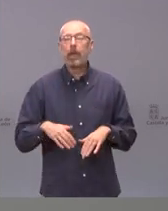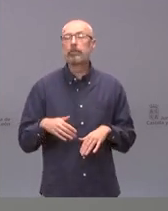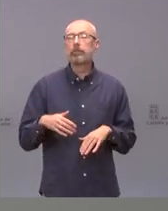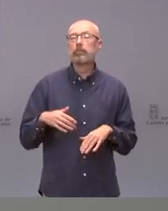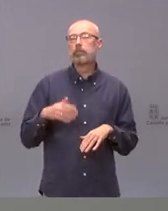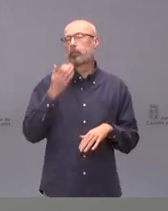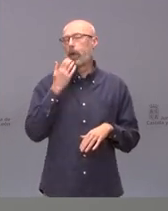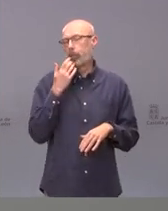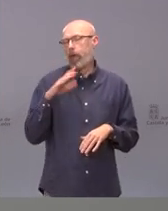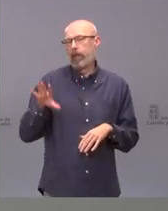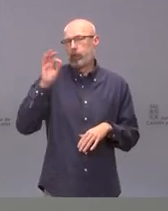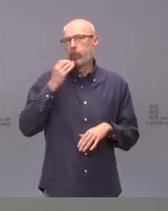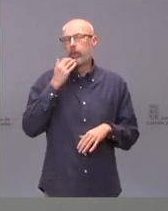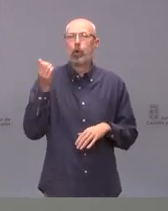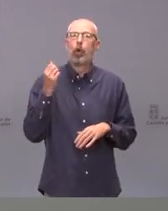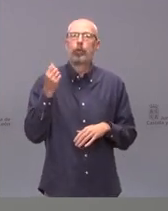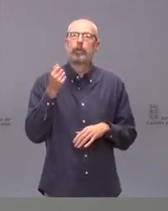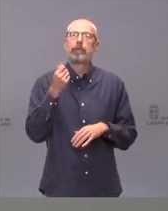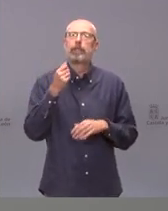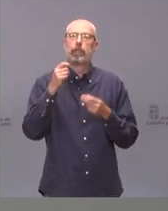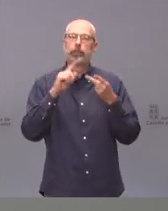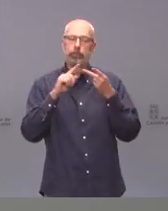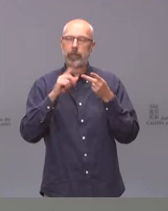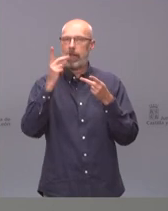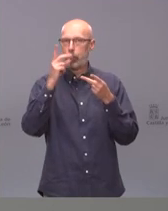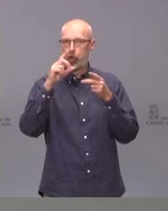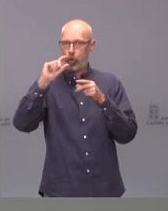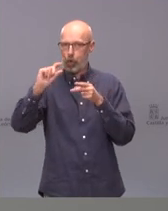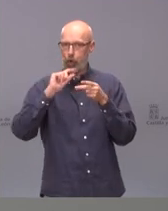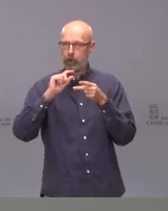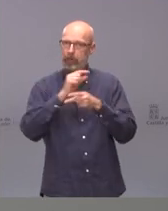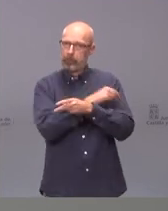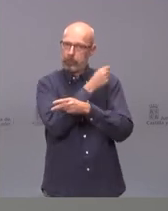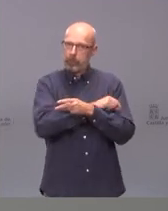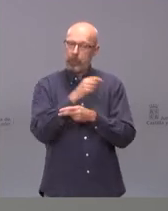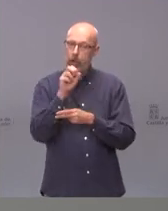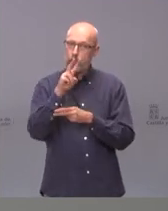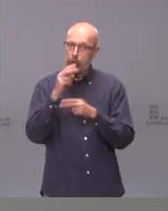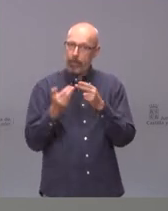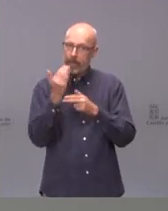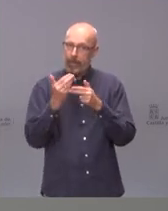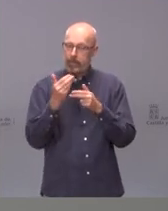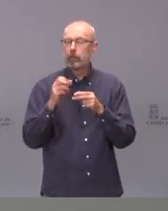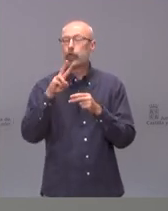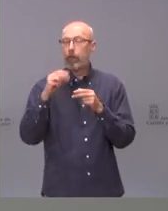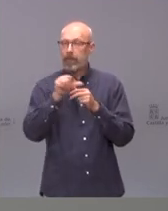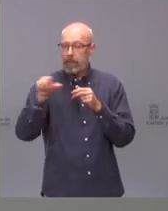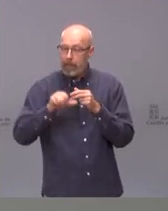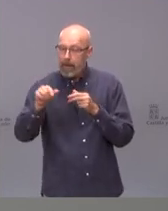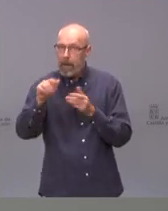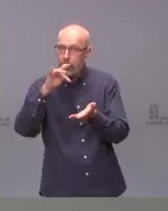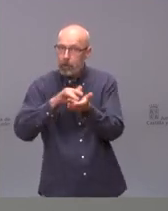ponerlo en las 12 semanas que se tenía planteado inicialmente, pues a partir del 5 de mayo esperamos no tener estos problemas.